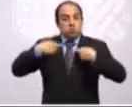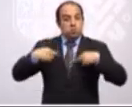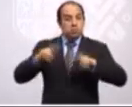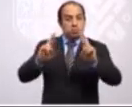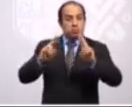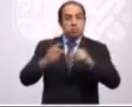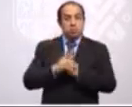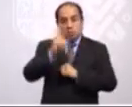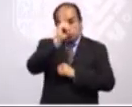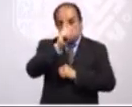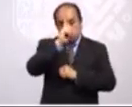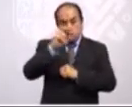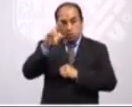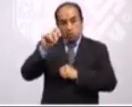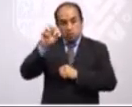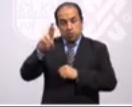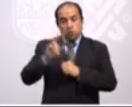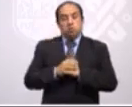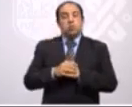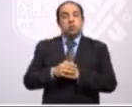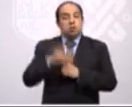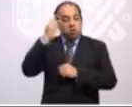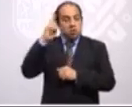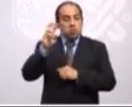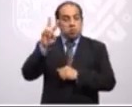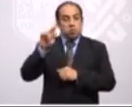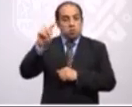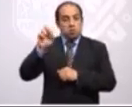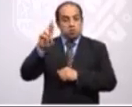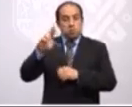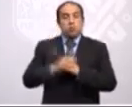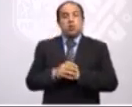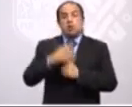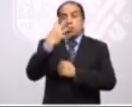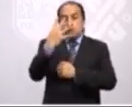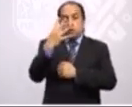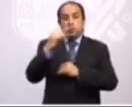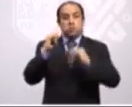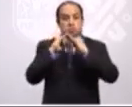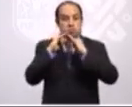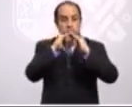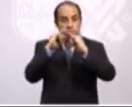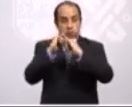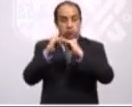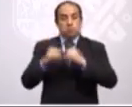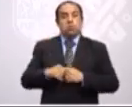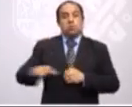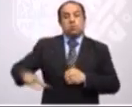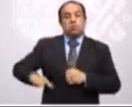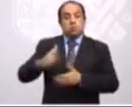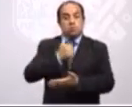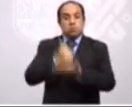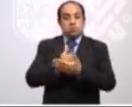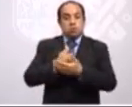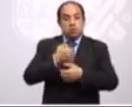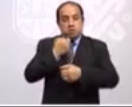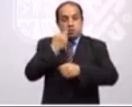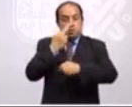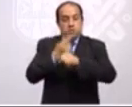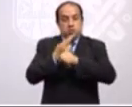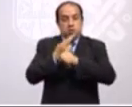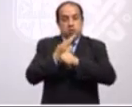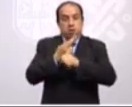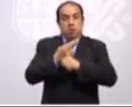rector, el doctor Víctor Márquez. Y cuatro instituciones del gobierno de la ciudad, la Secretaría de Gestión